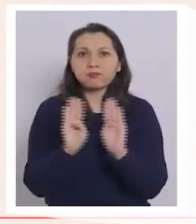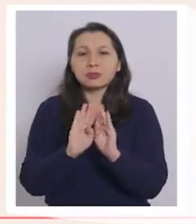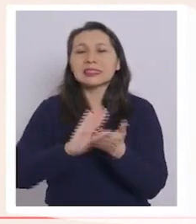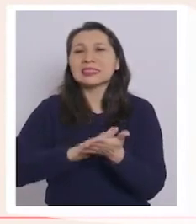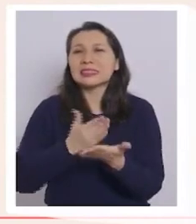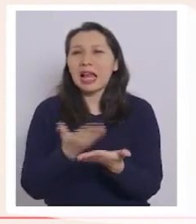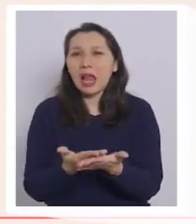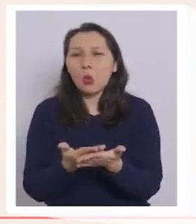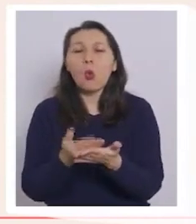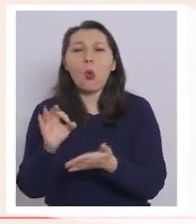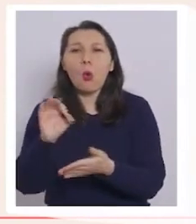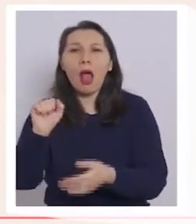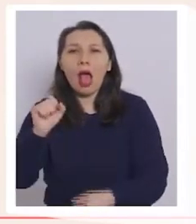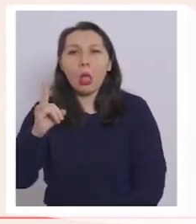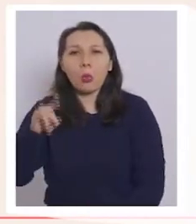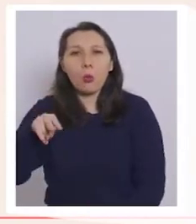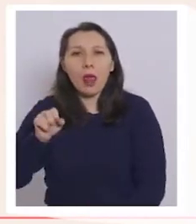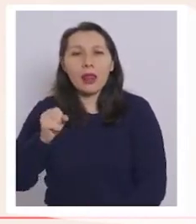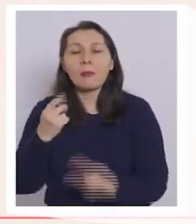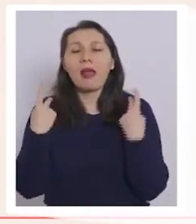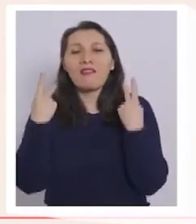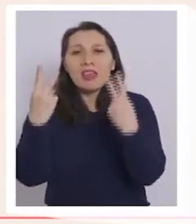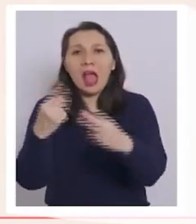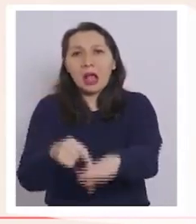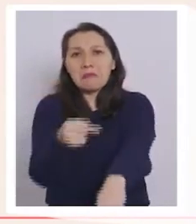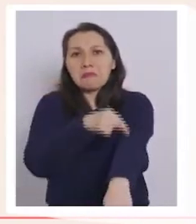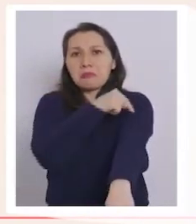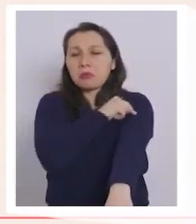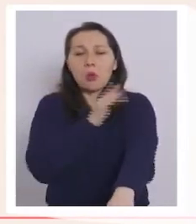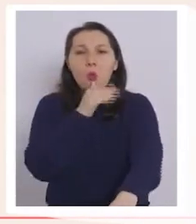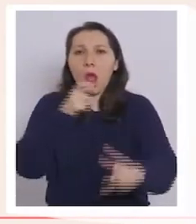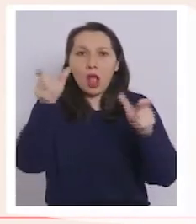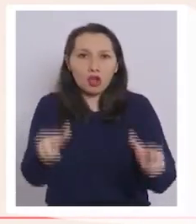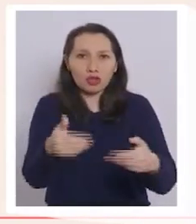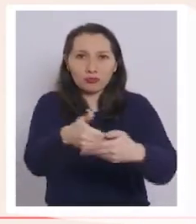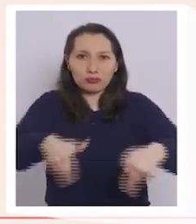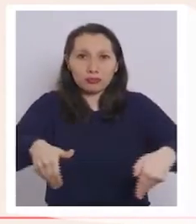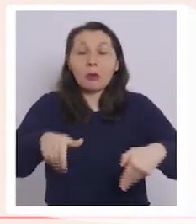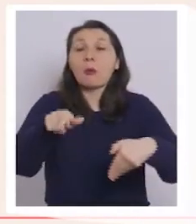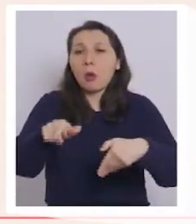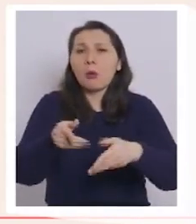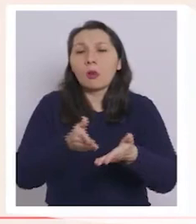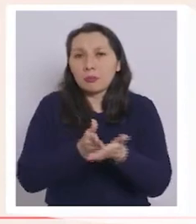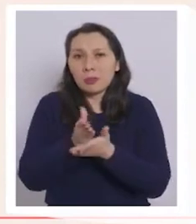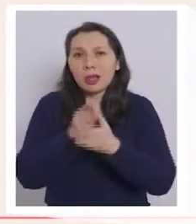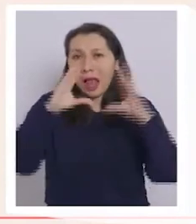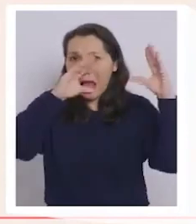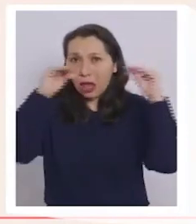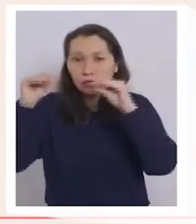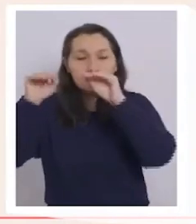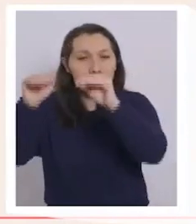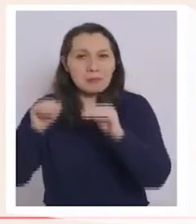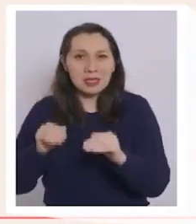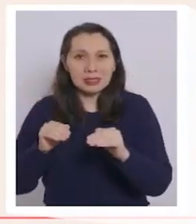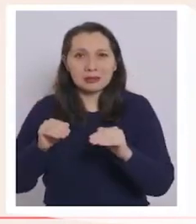específicas para viajar dentro de Chile, y el toque de queda seguirá operando como lo ha hecho hasta ahora. Ahora,